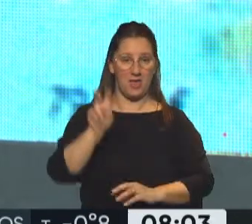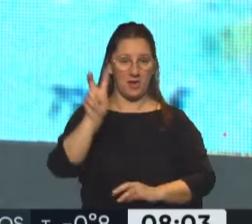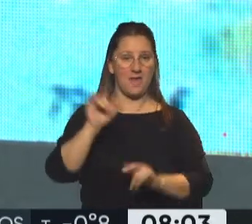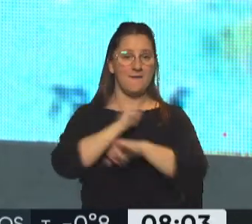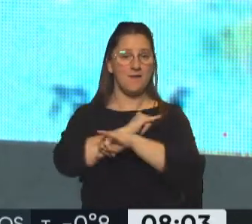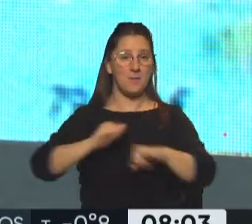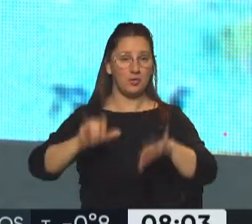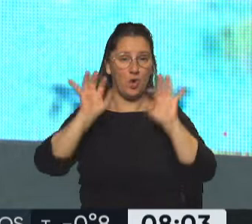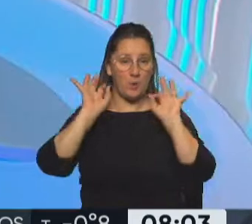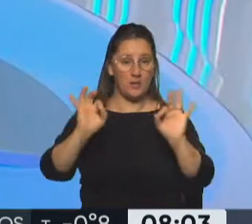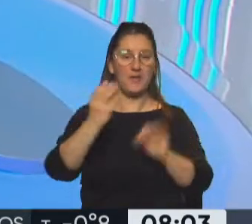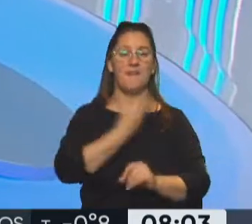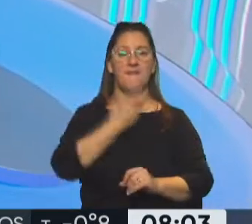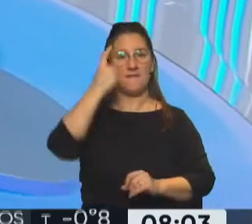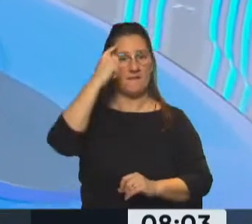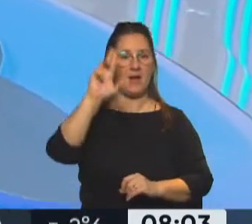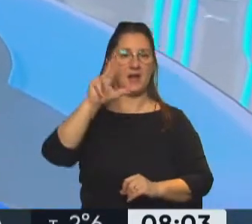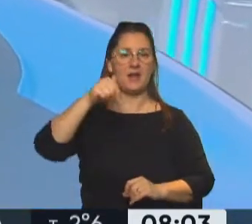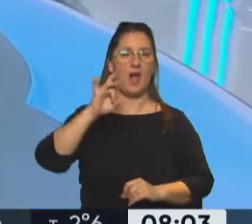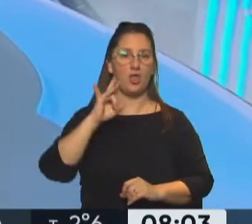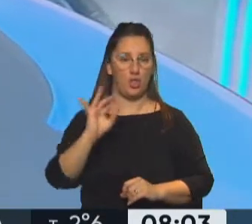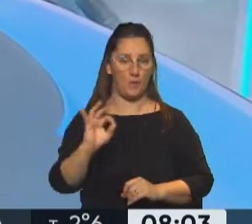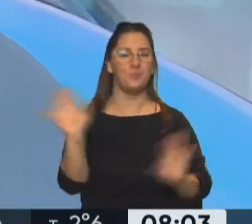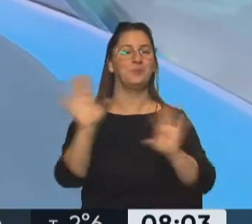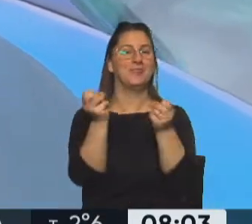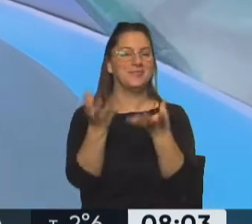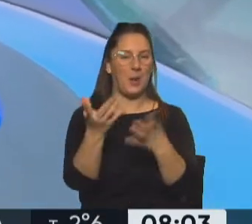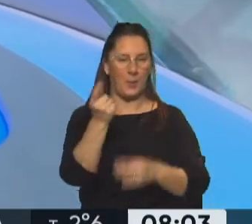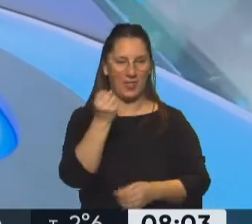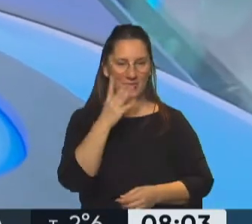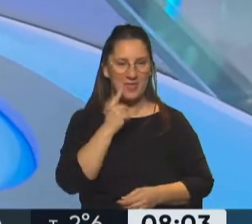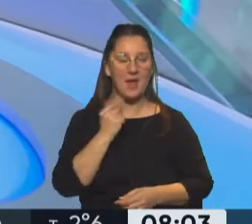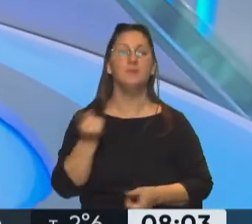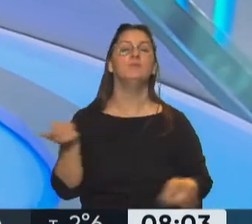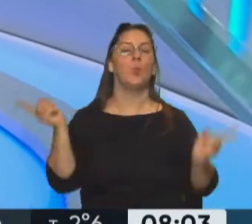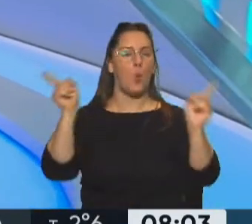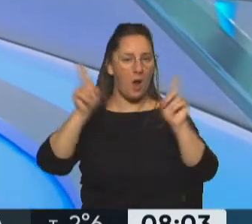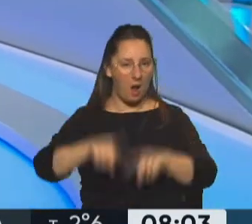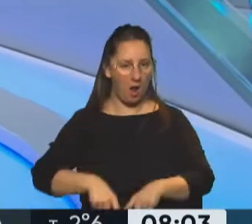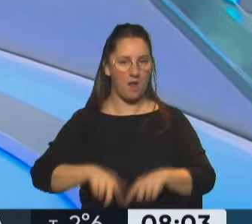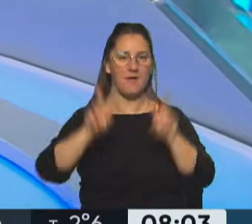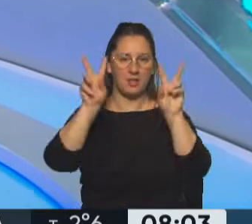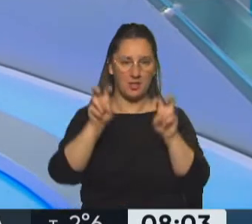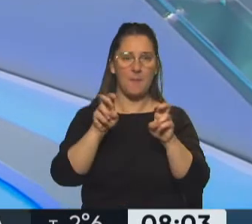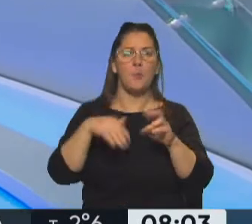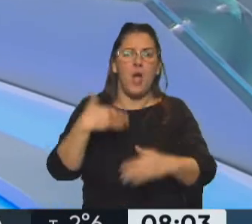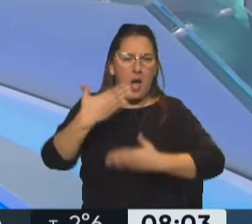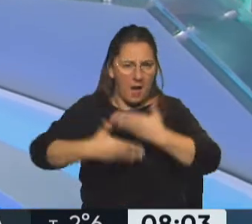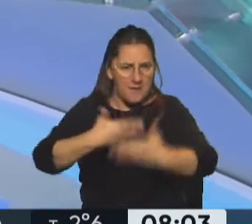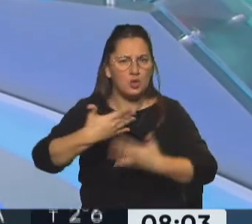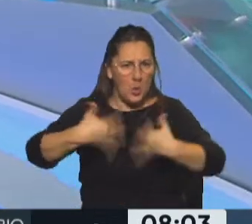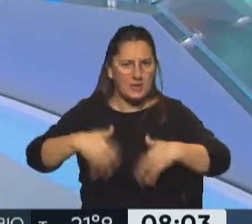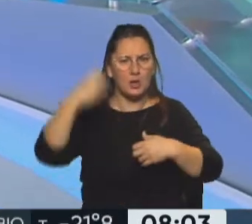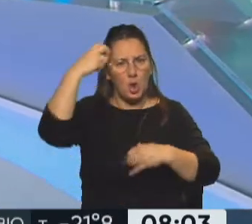la información la trae Fernando Fraquelli. Hola Fer, buen día. Silvia, ¿cómo estás? Buen día. Así es, se retoma, ¿no? Porque hubo un avance importante que